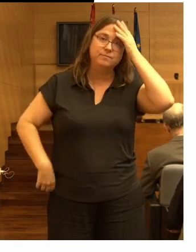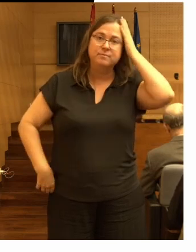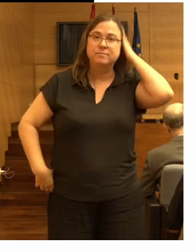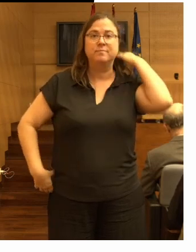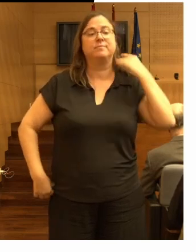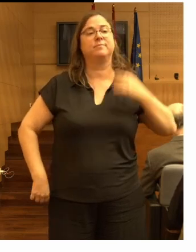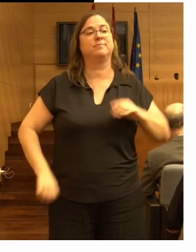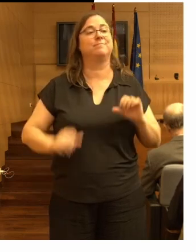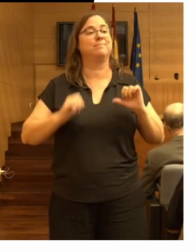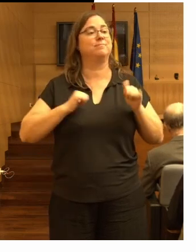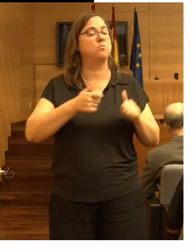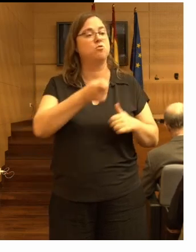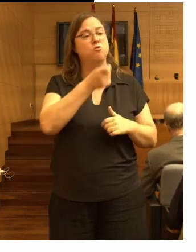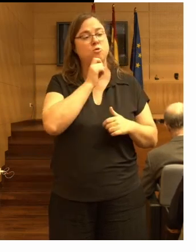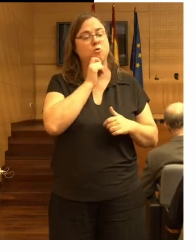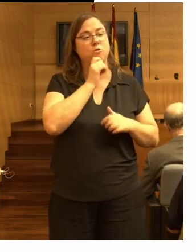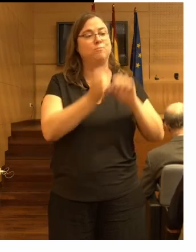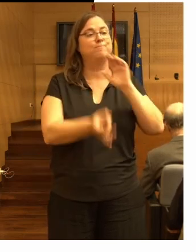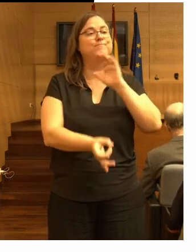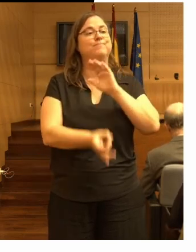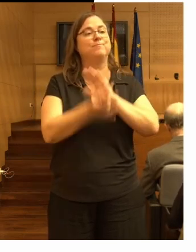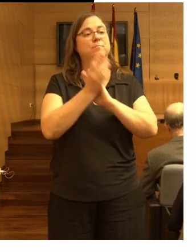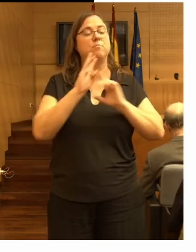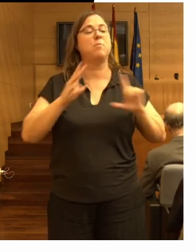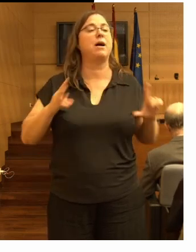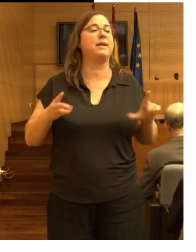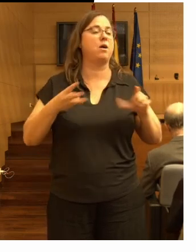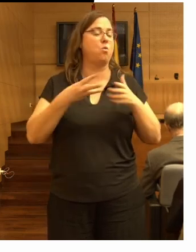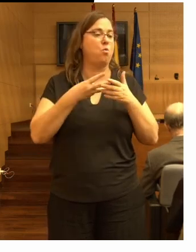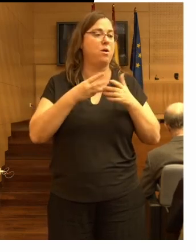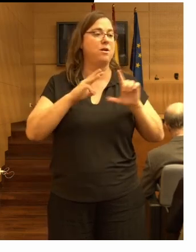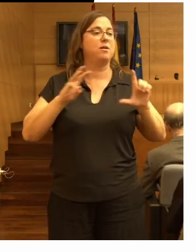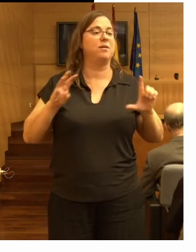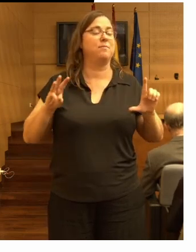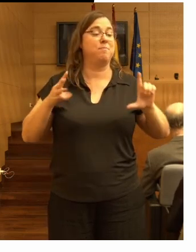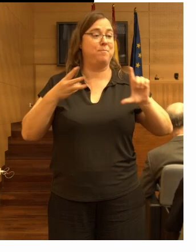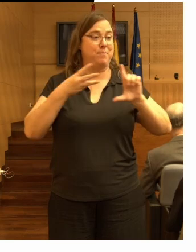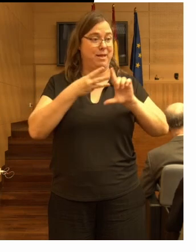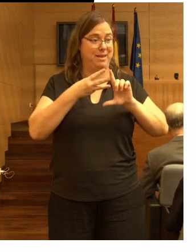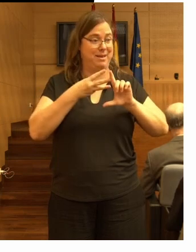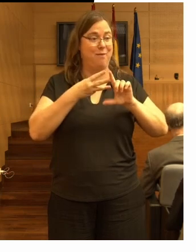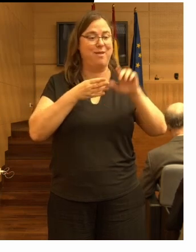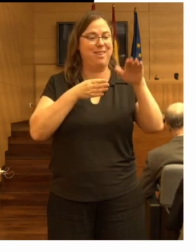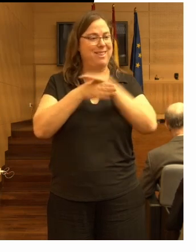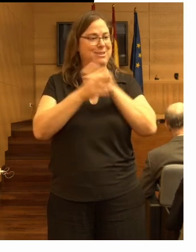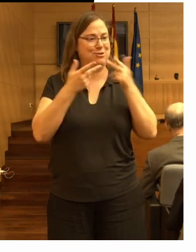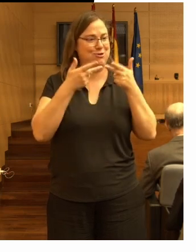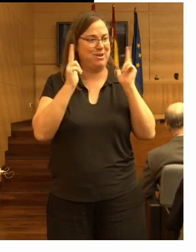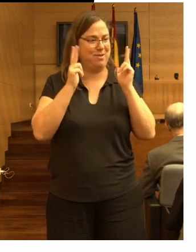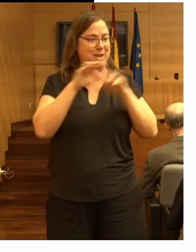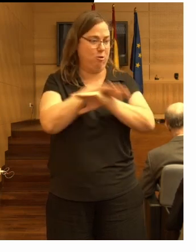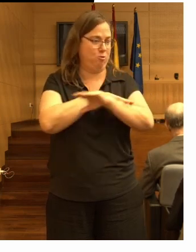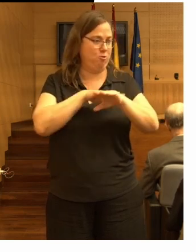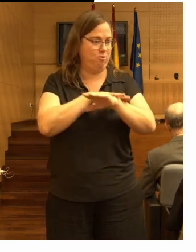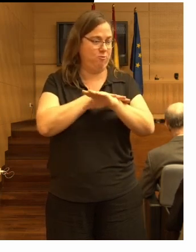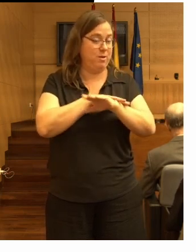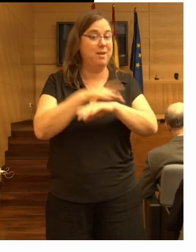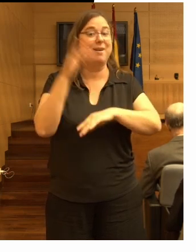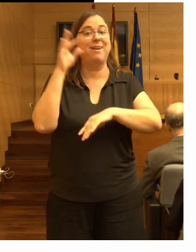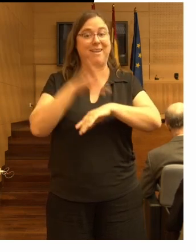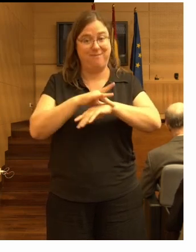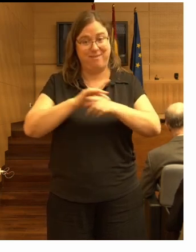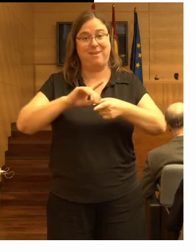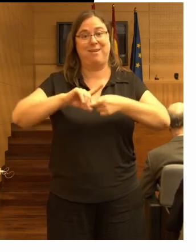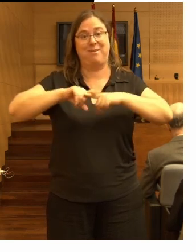colgarse en una página web del gobierno de acceso libre los pacientes las